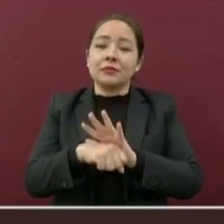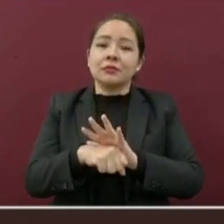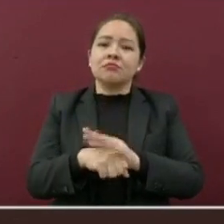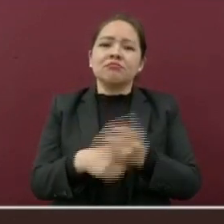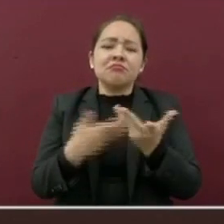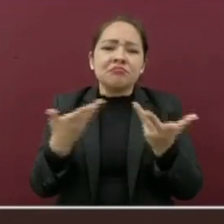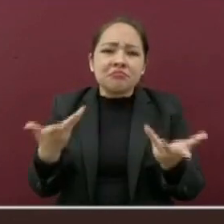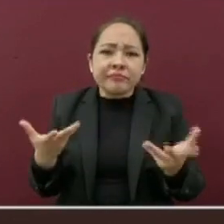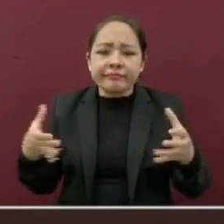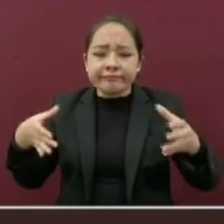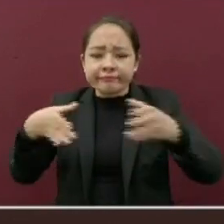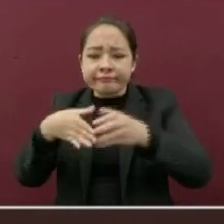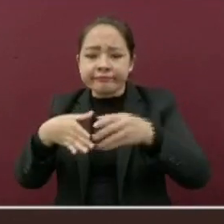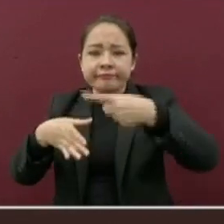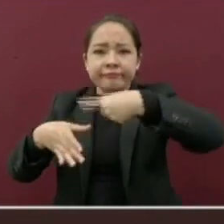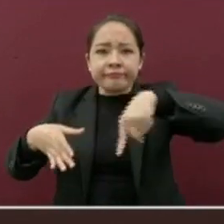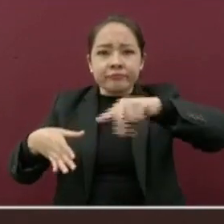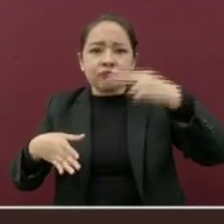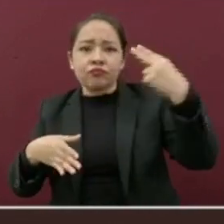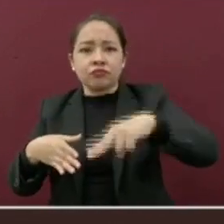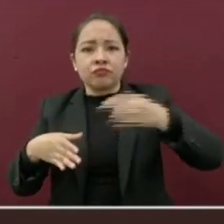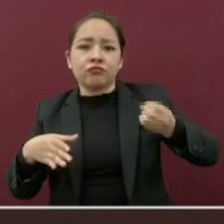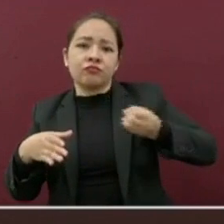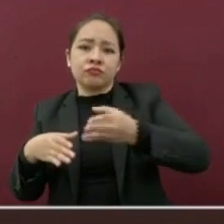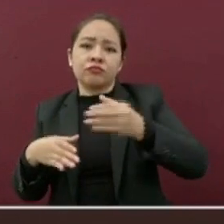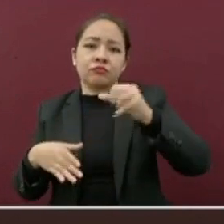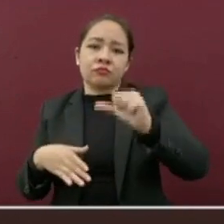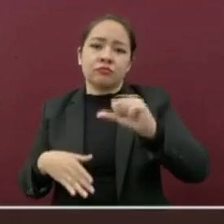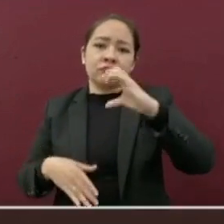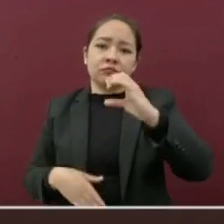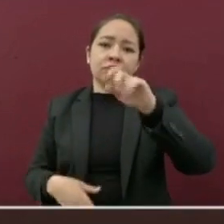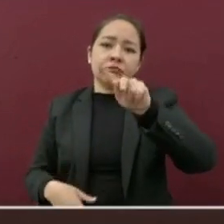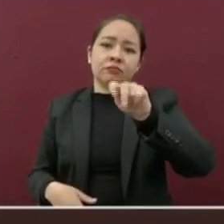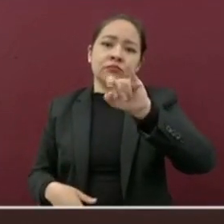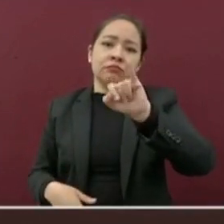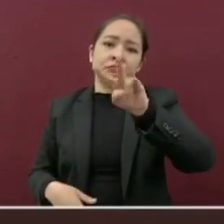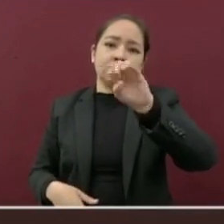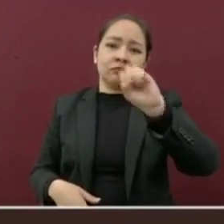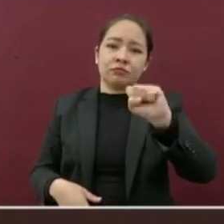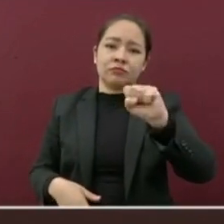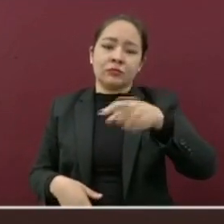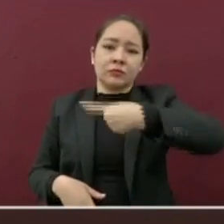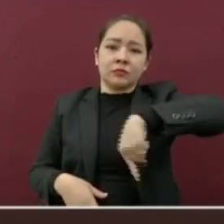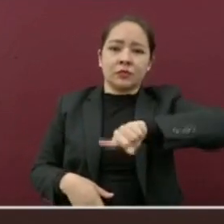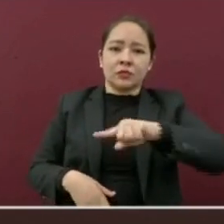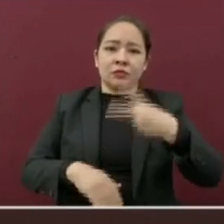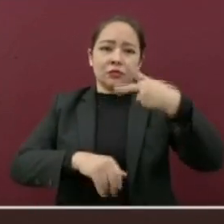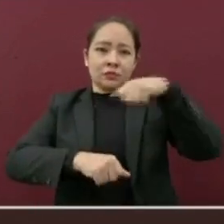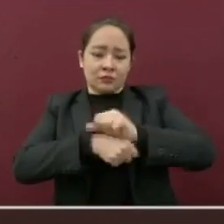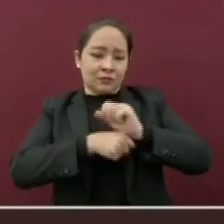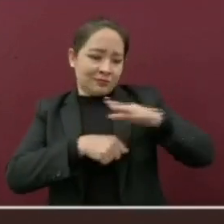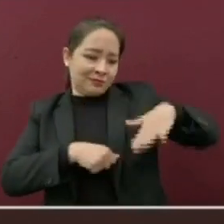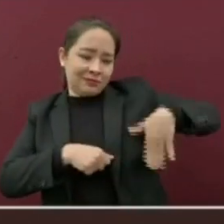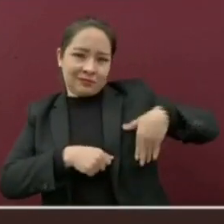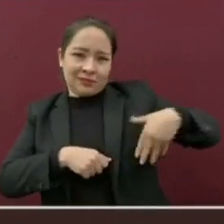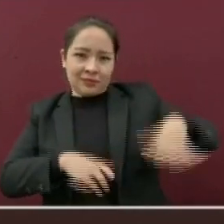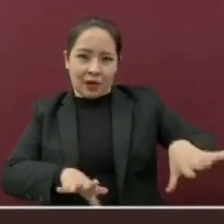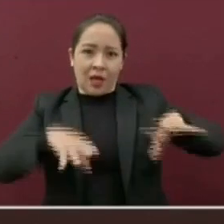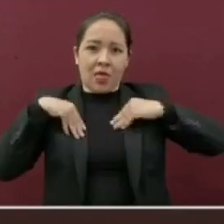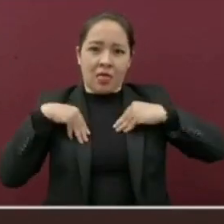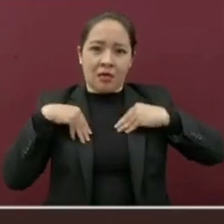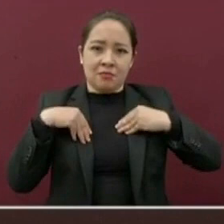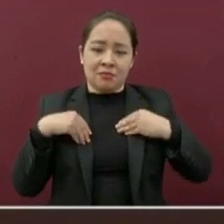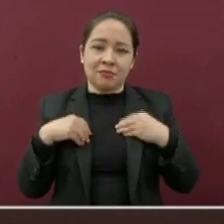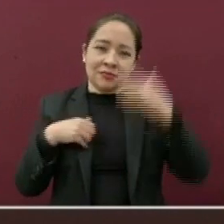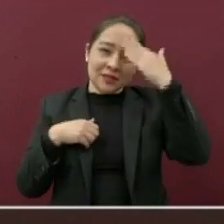los pacientes que se contagiaron en las dos últimas semanas de más de mil casos